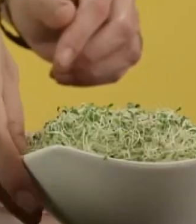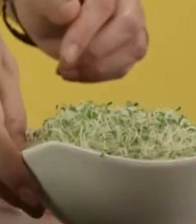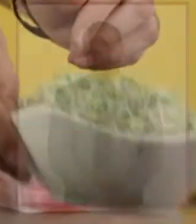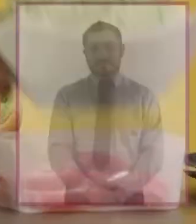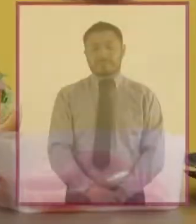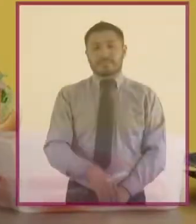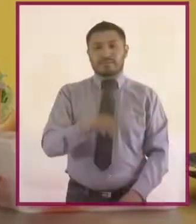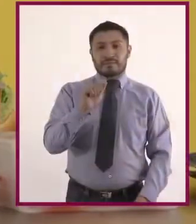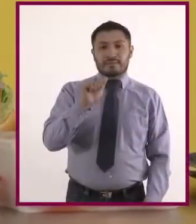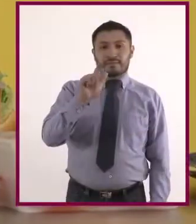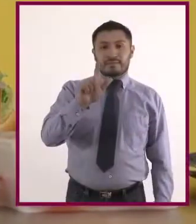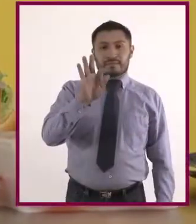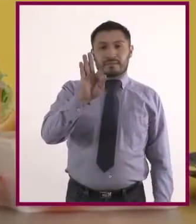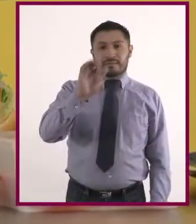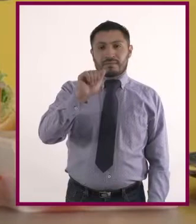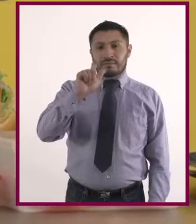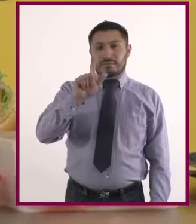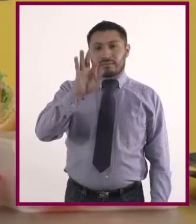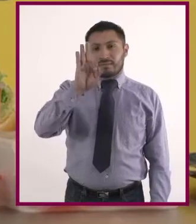Alfalfa.